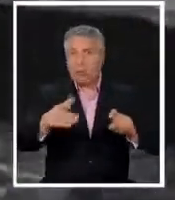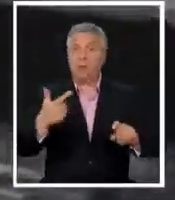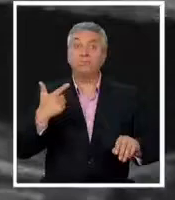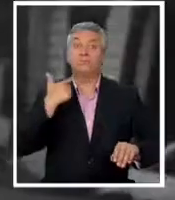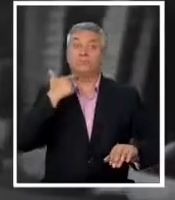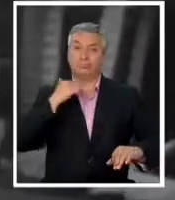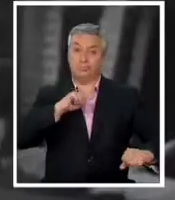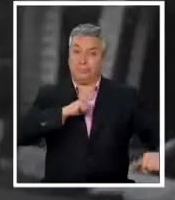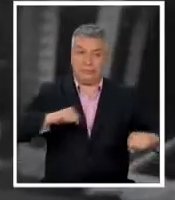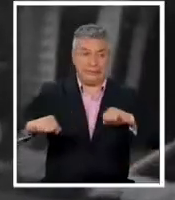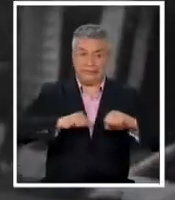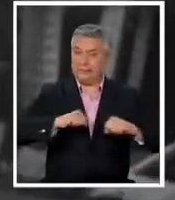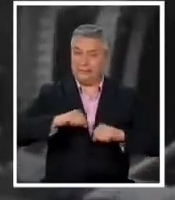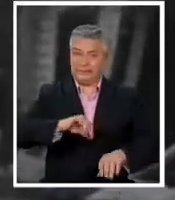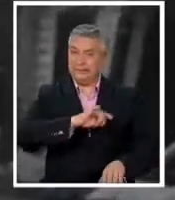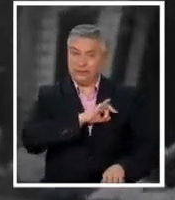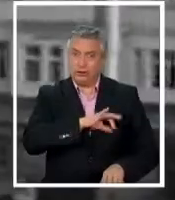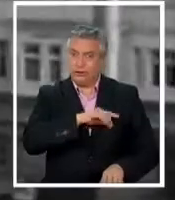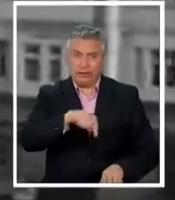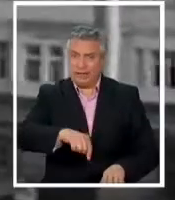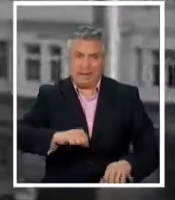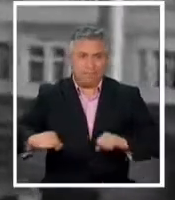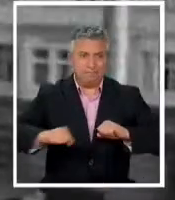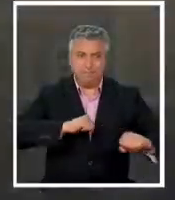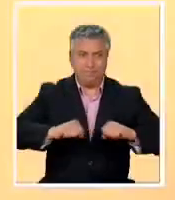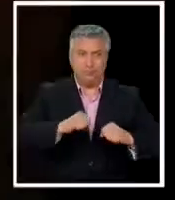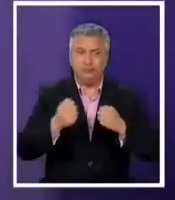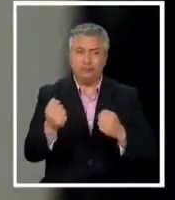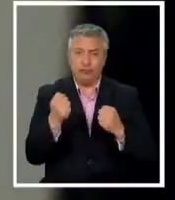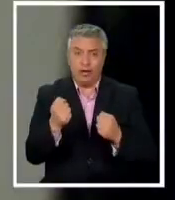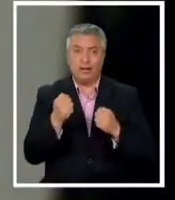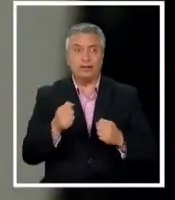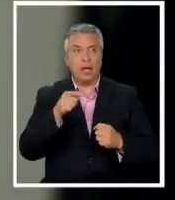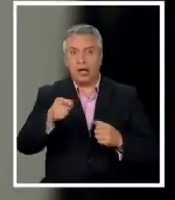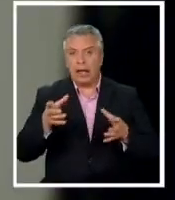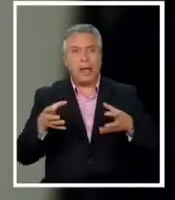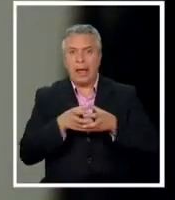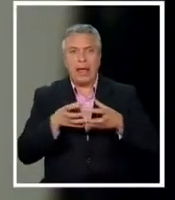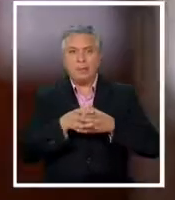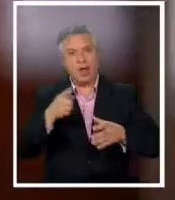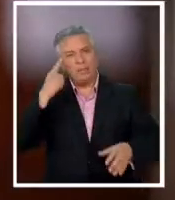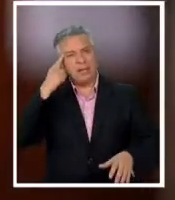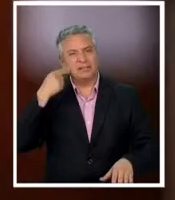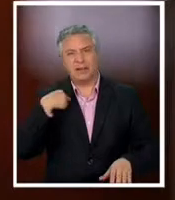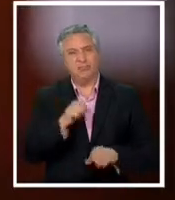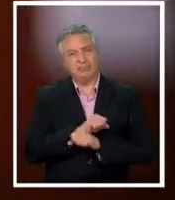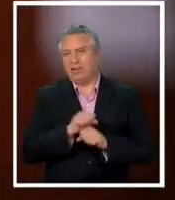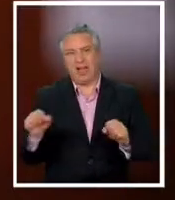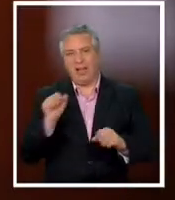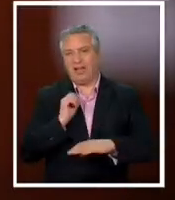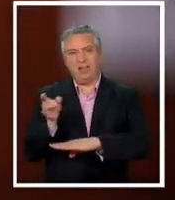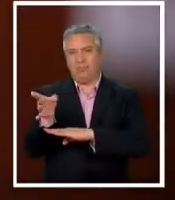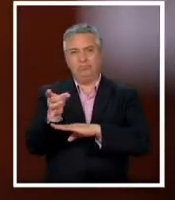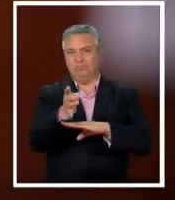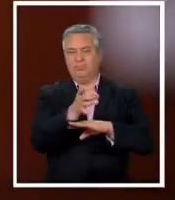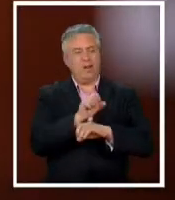terremoto más grande de la historia de Chile y la poca fe inundaba a un equipo que creía no ser competitivo frente al resto de las selecciones